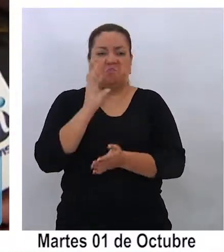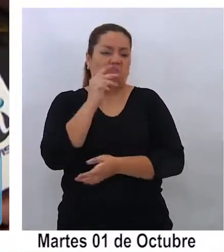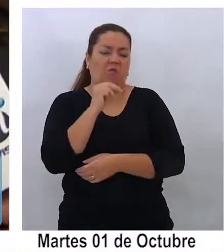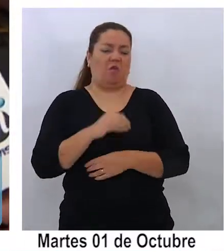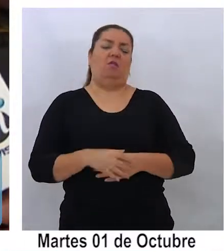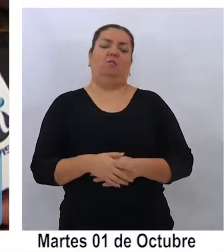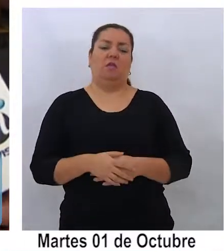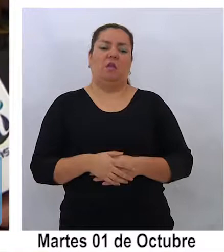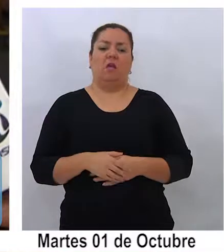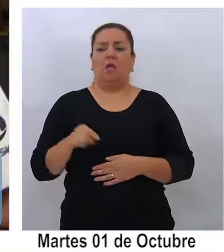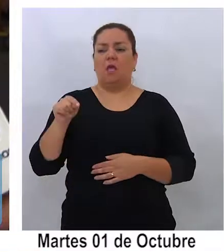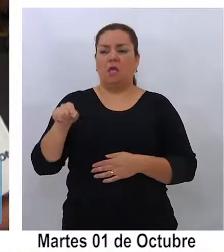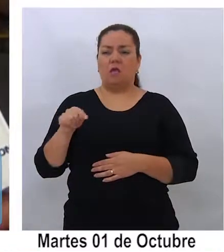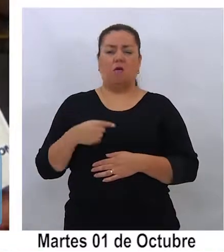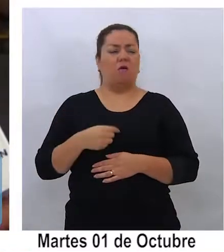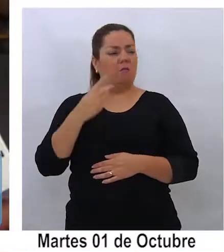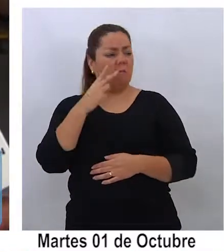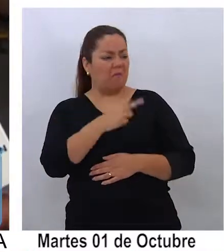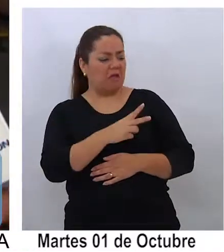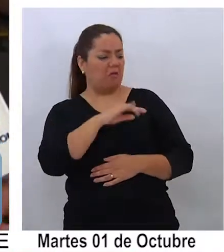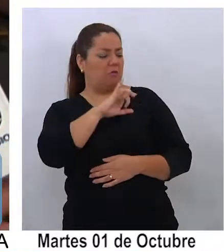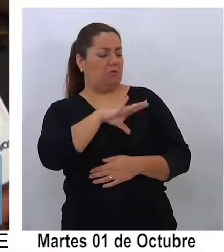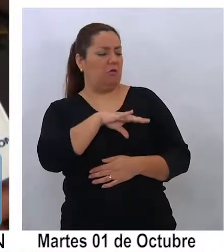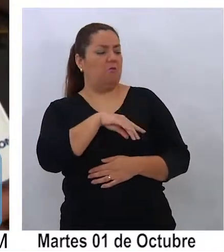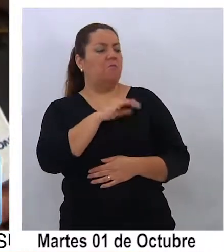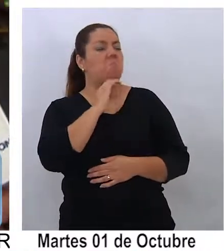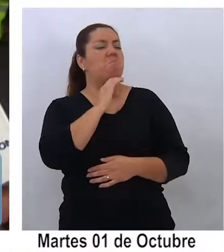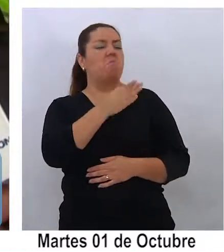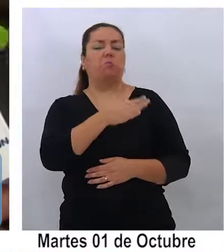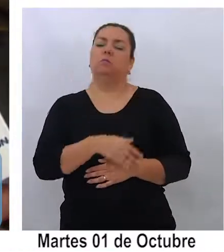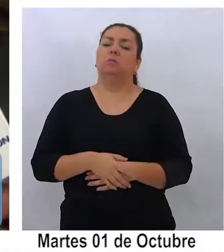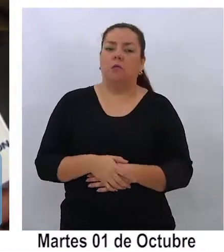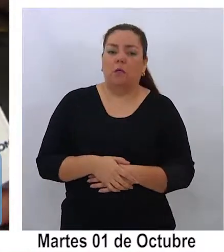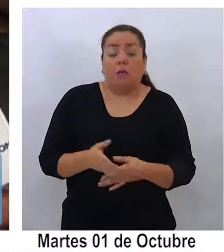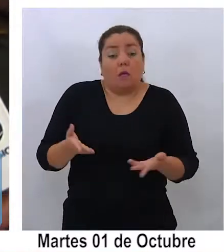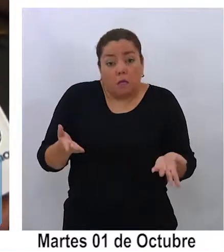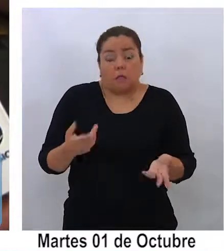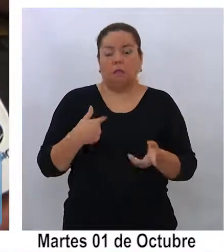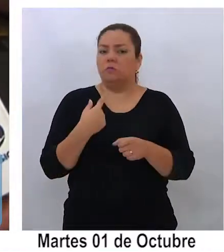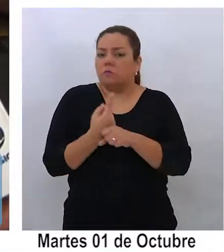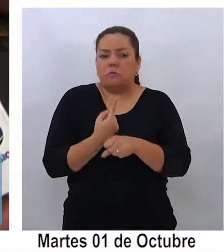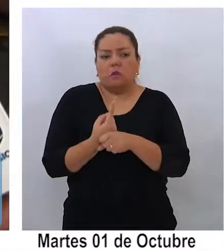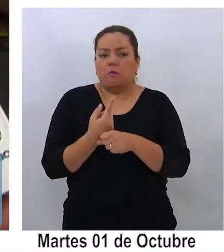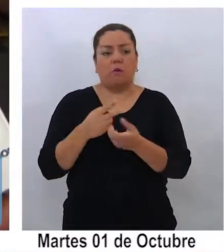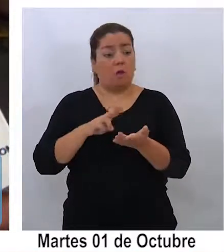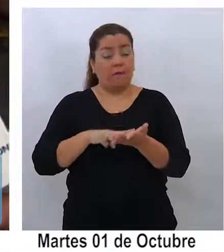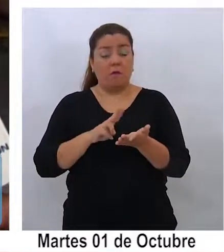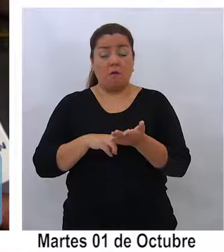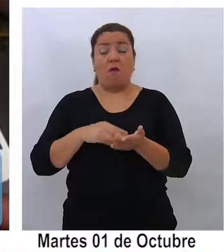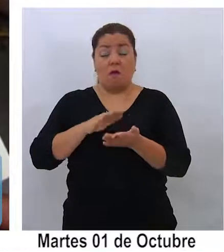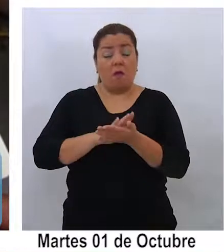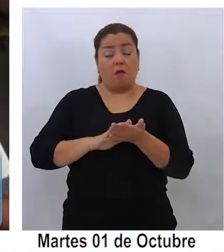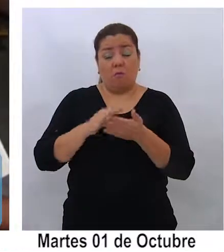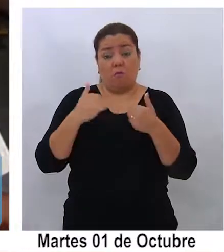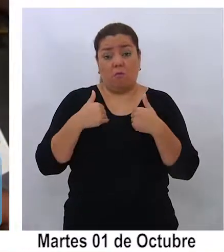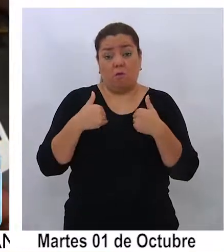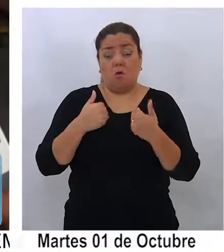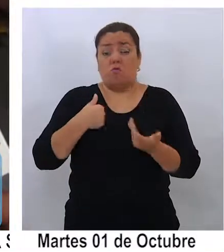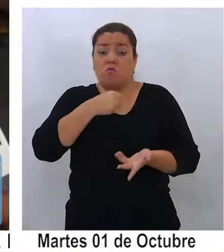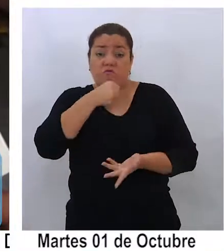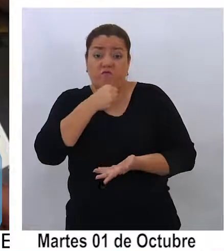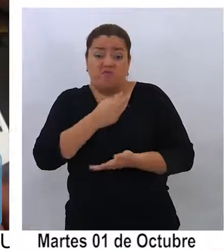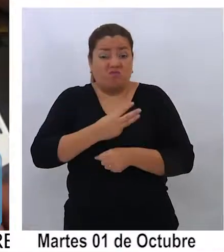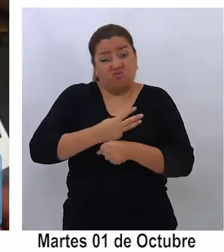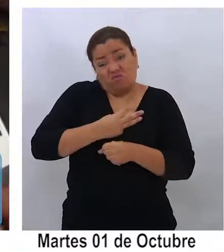miramiento para con los nacionales. Yo lo hablo con el ejemplo mío de